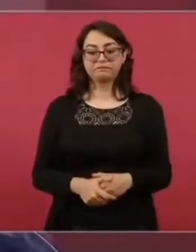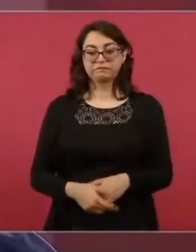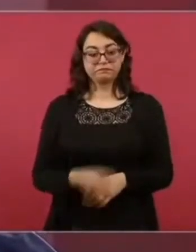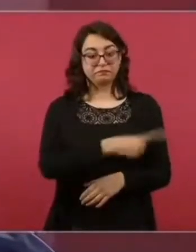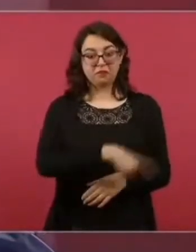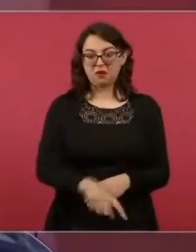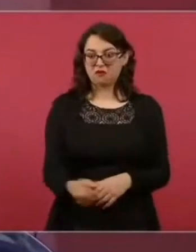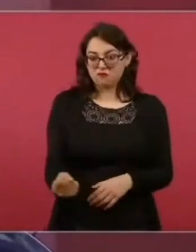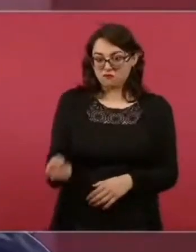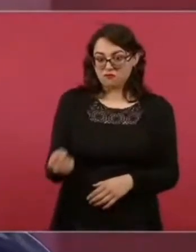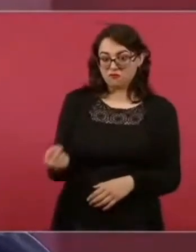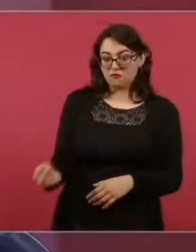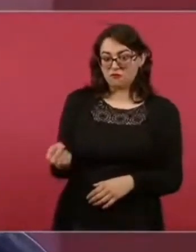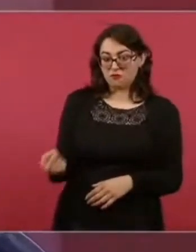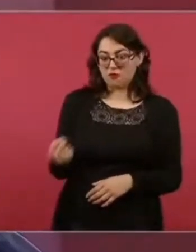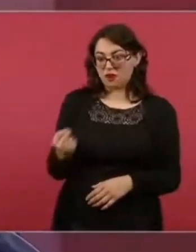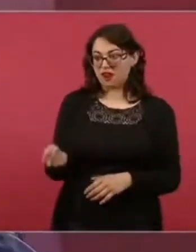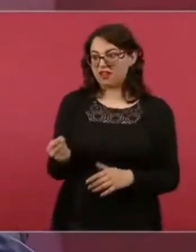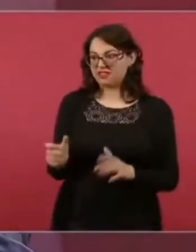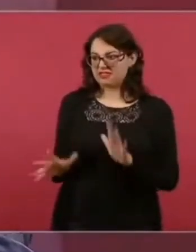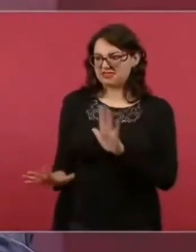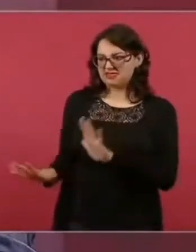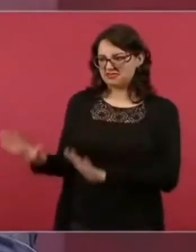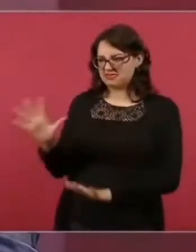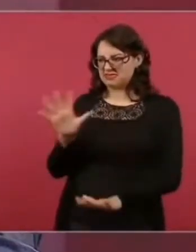como para